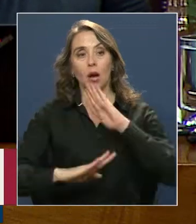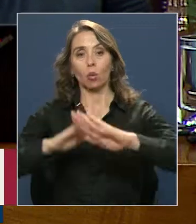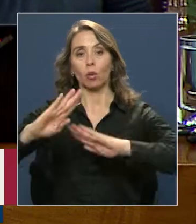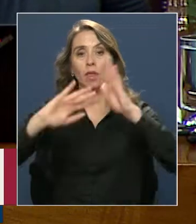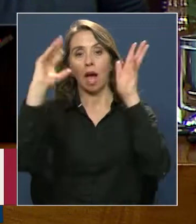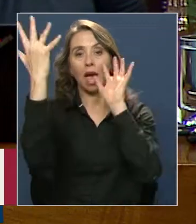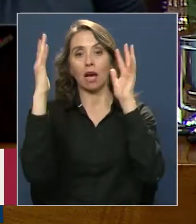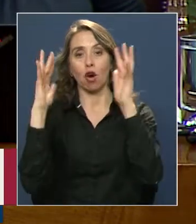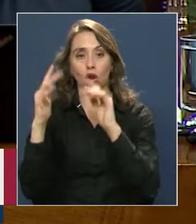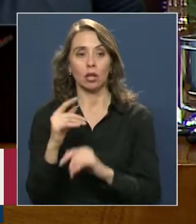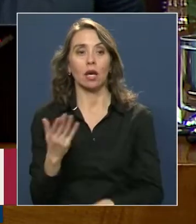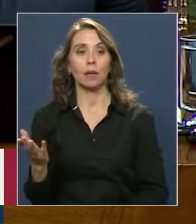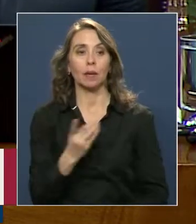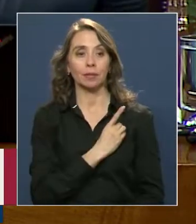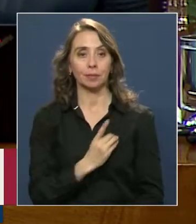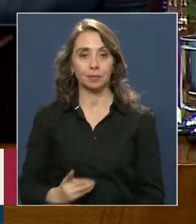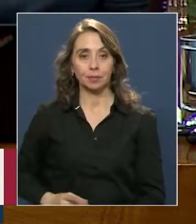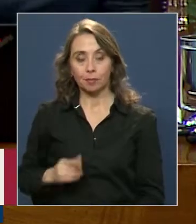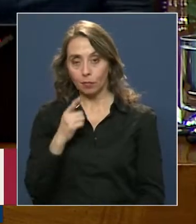Diputado Boric.